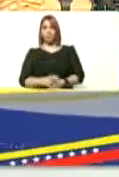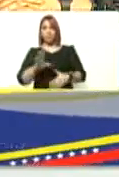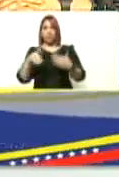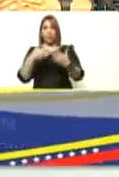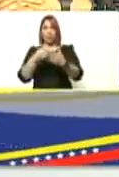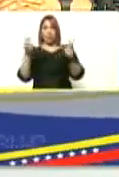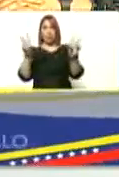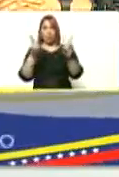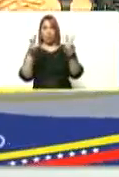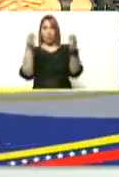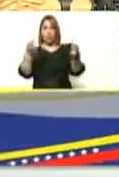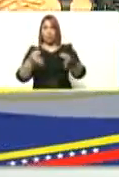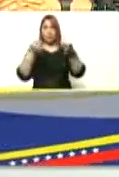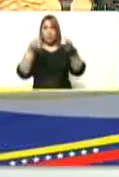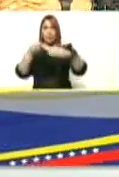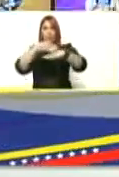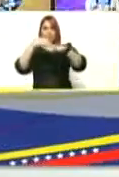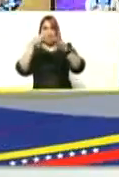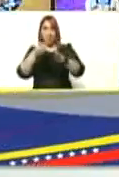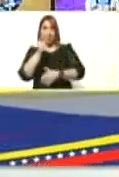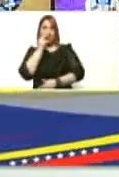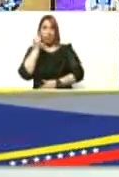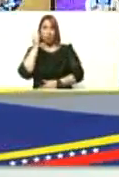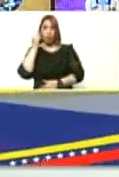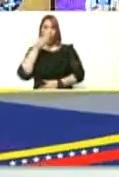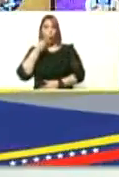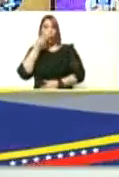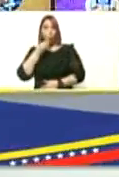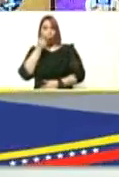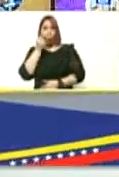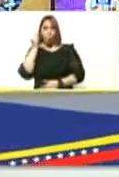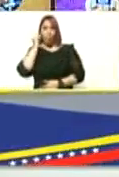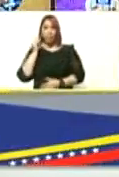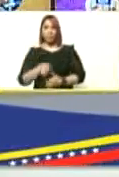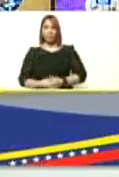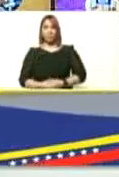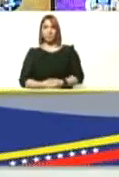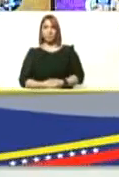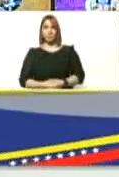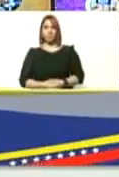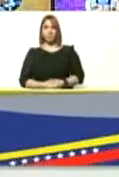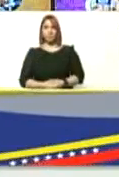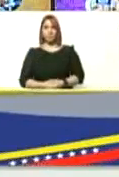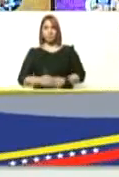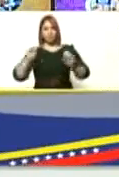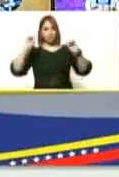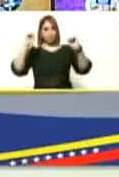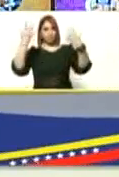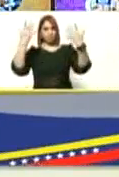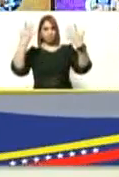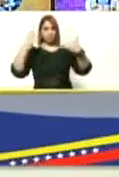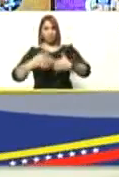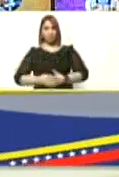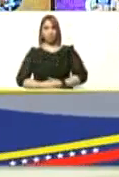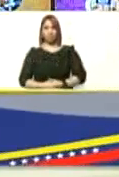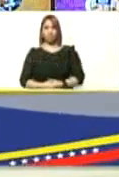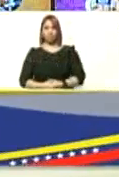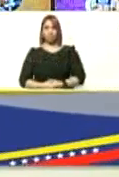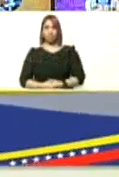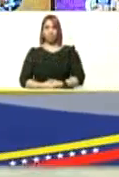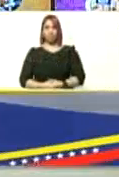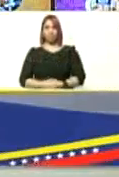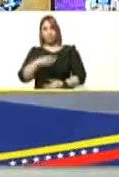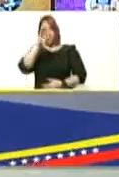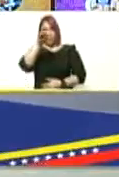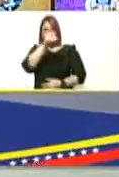victoria siempre ministras ministros muchachos muchachas venceremos que